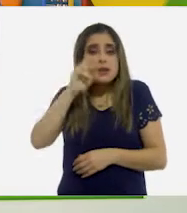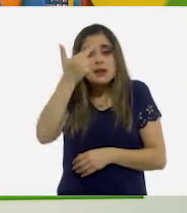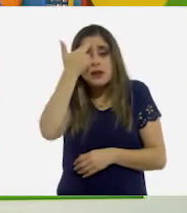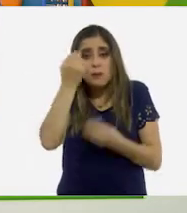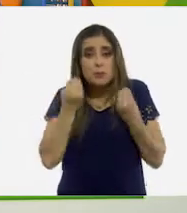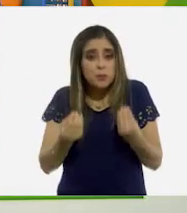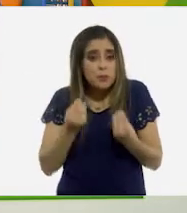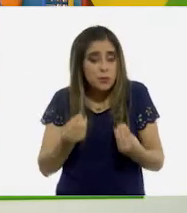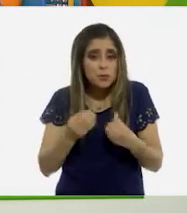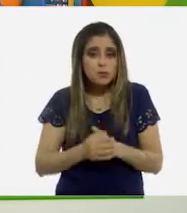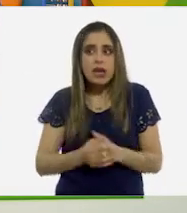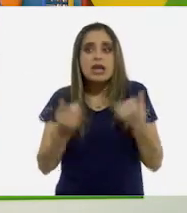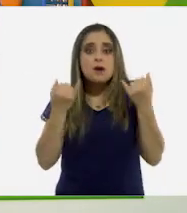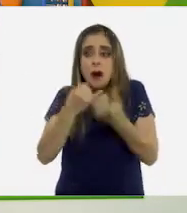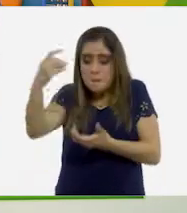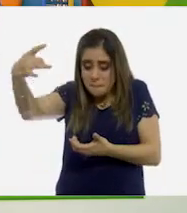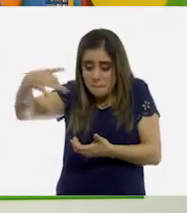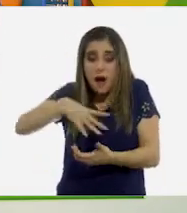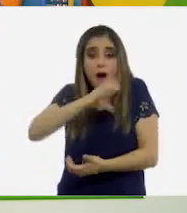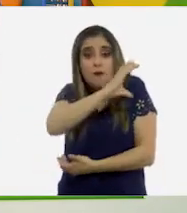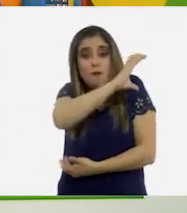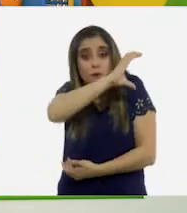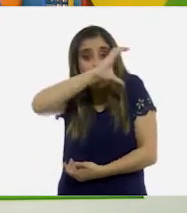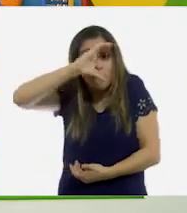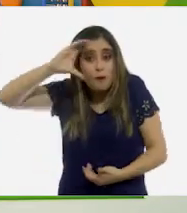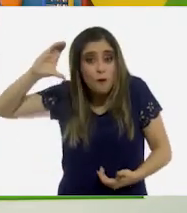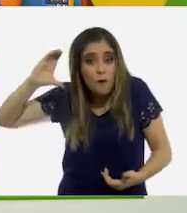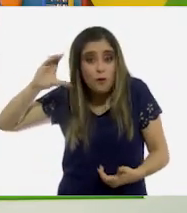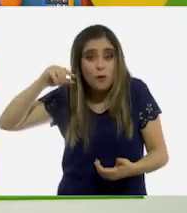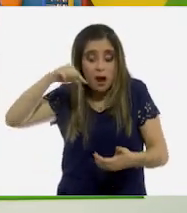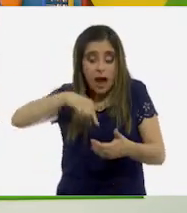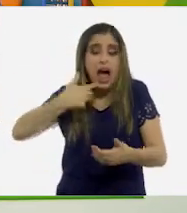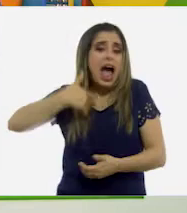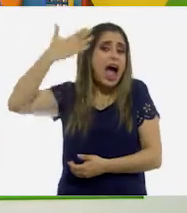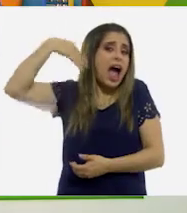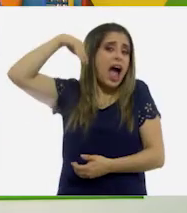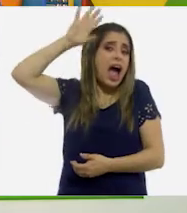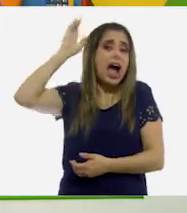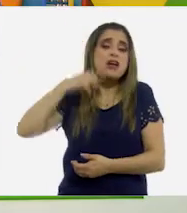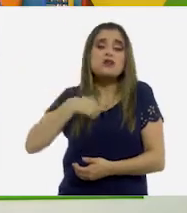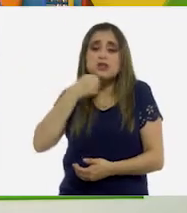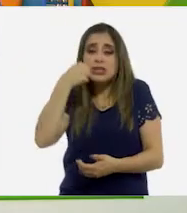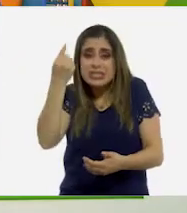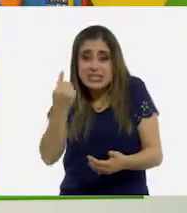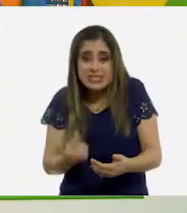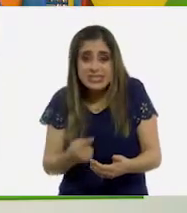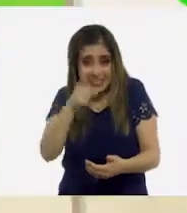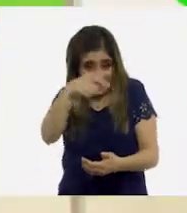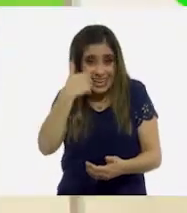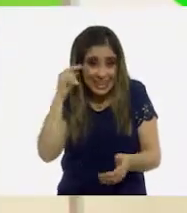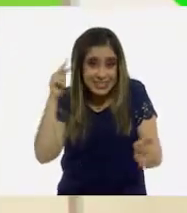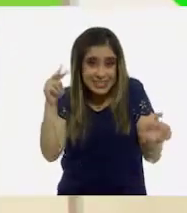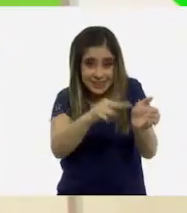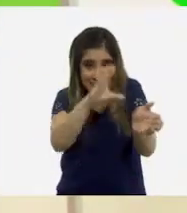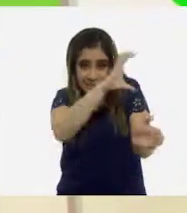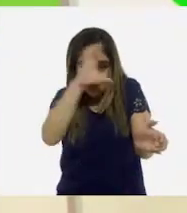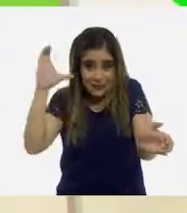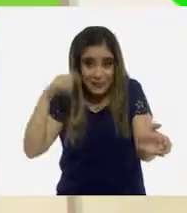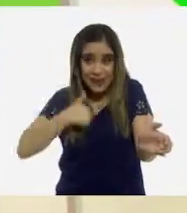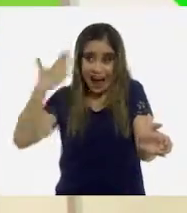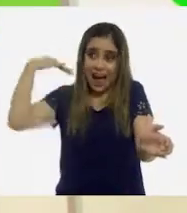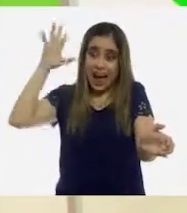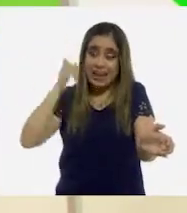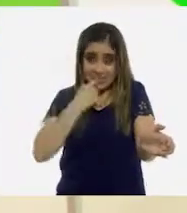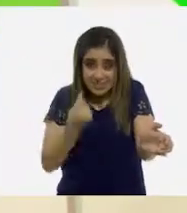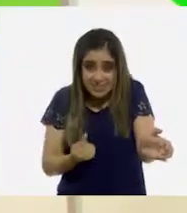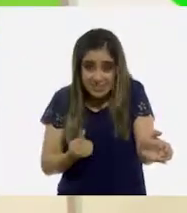¡Incluso me envió una fotografía a mi teléfono de cuando yo era pequeñita! ¿La quieren ver? ¡Claro que sí!